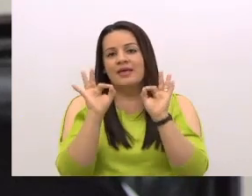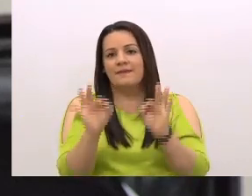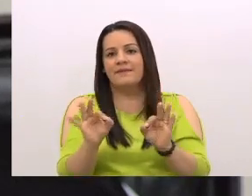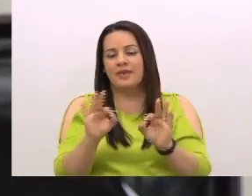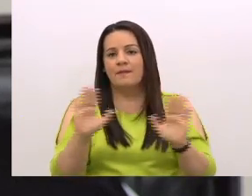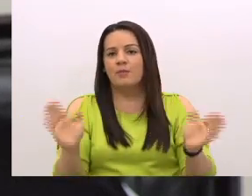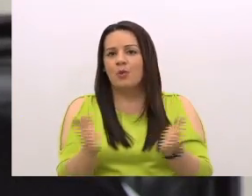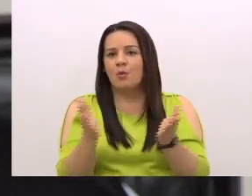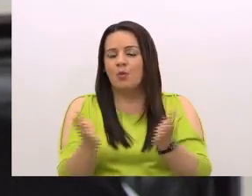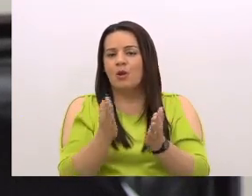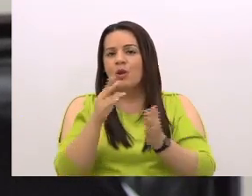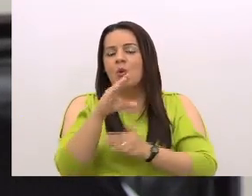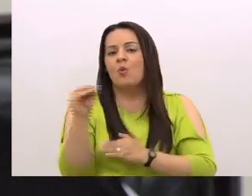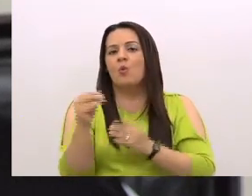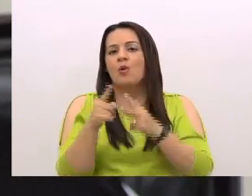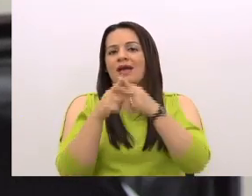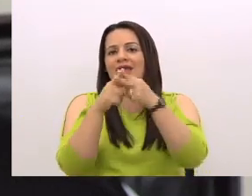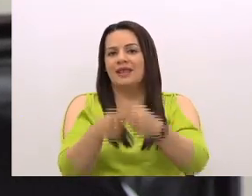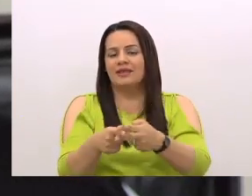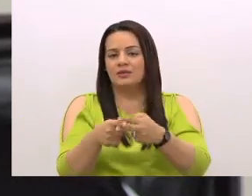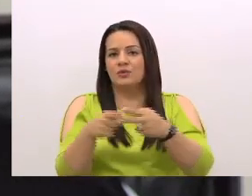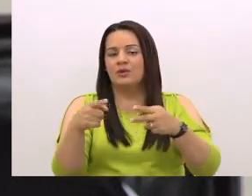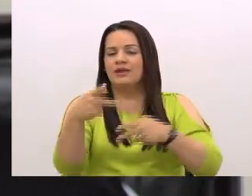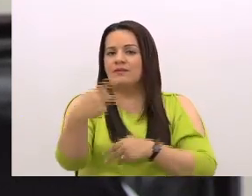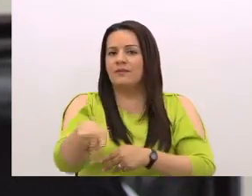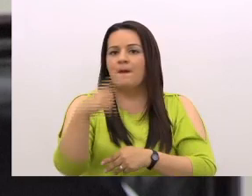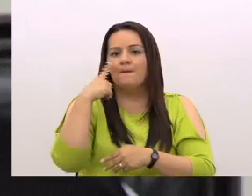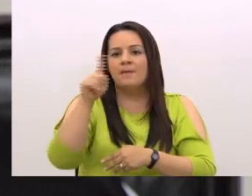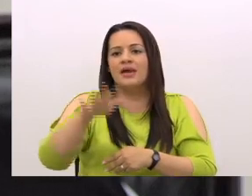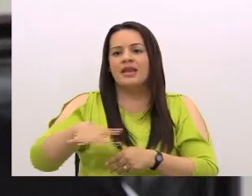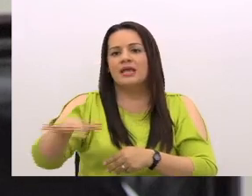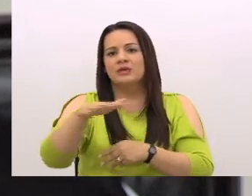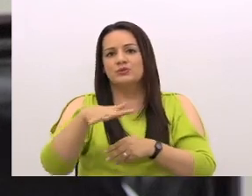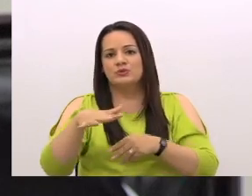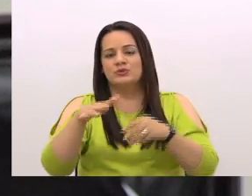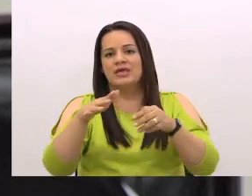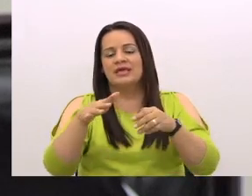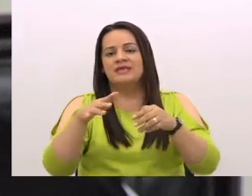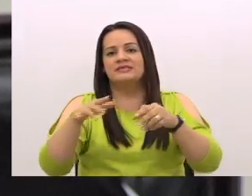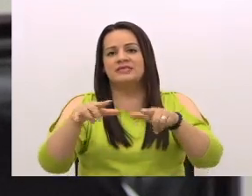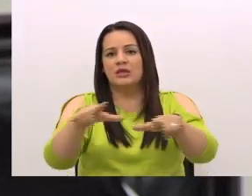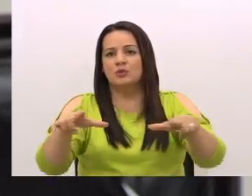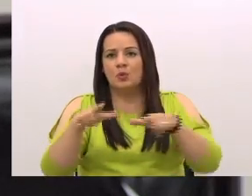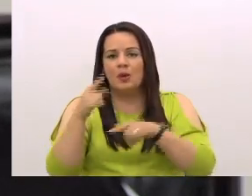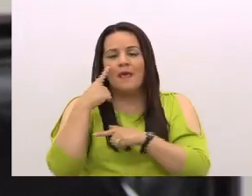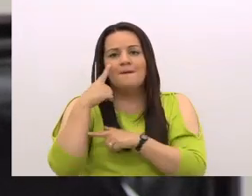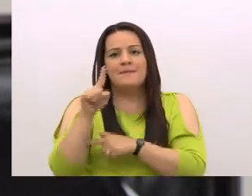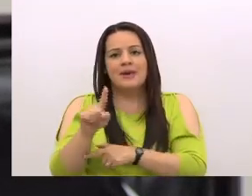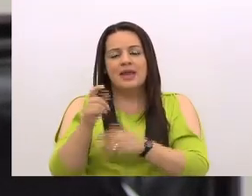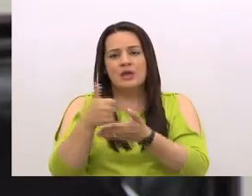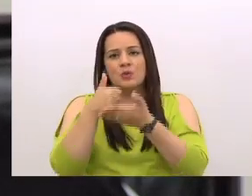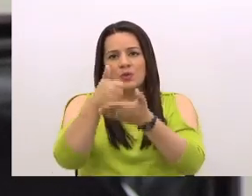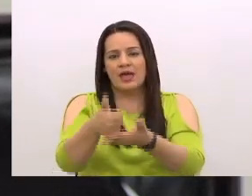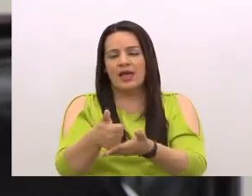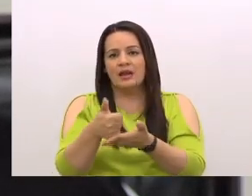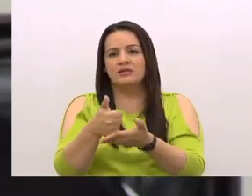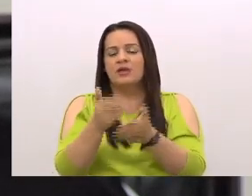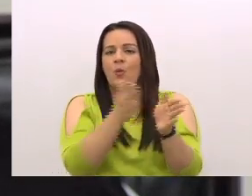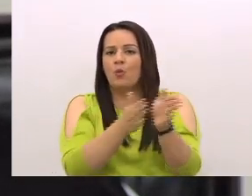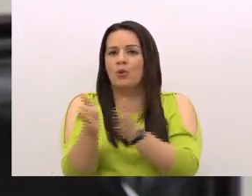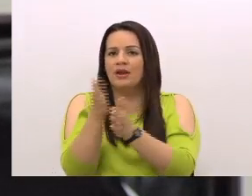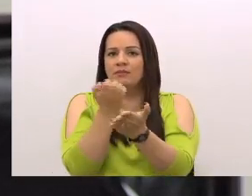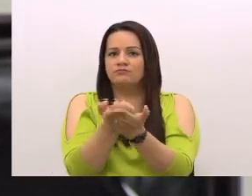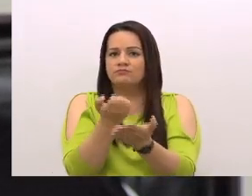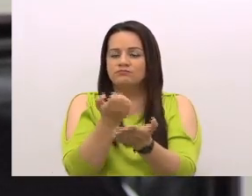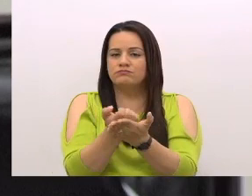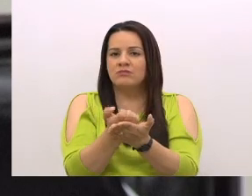crédito de riesgo para esos sectores, para ayudarlos a ordenar su economía, para darles educación financiera y